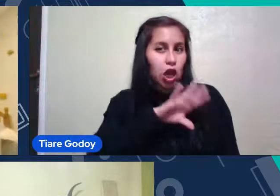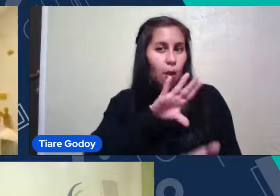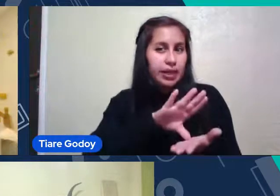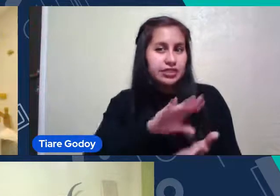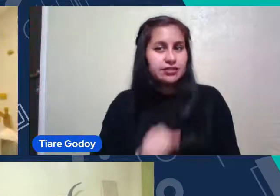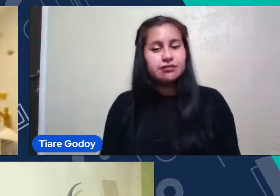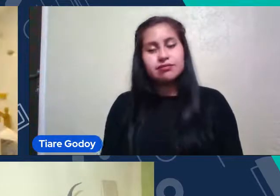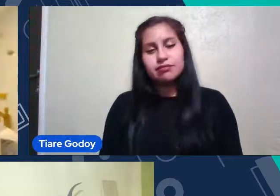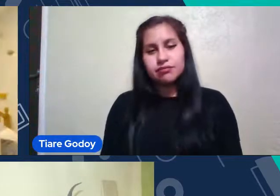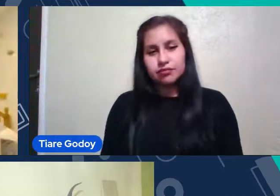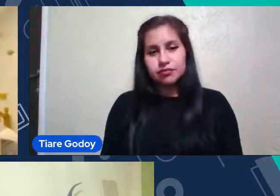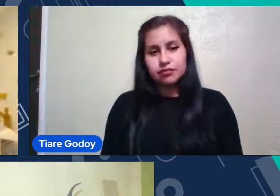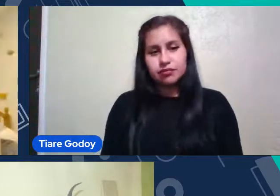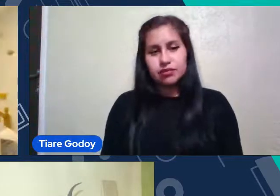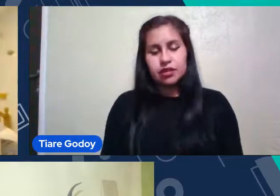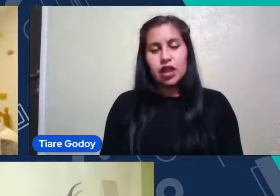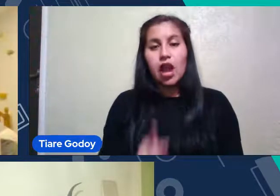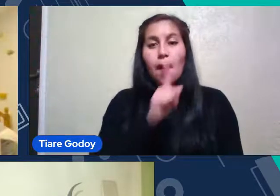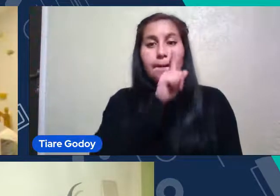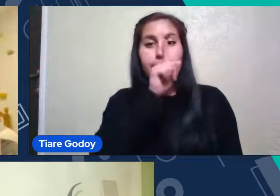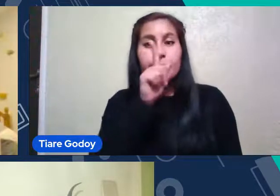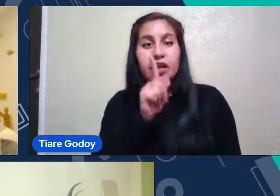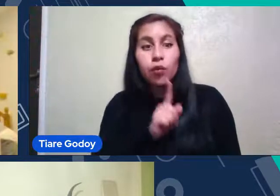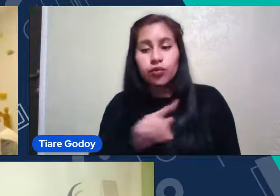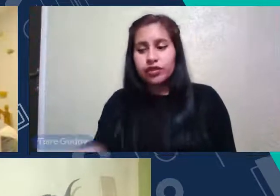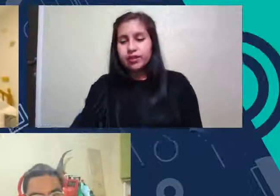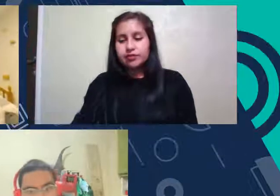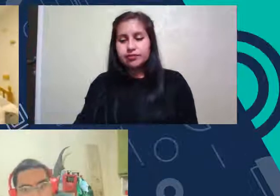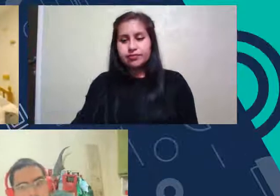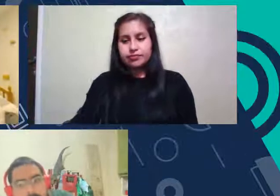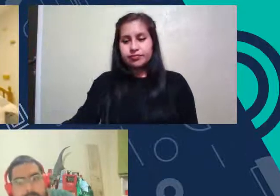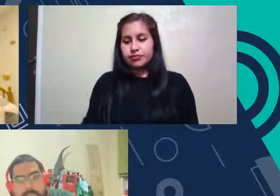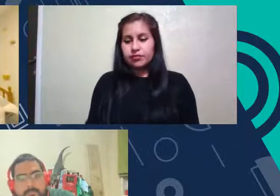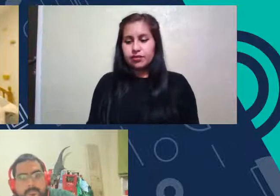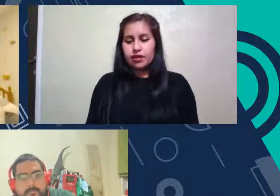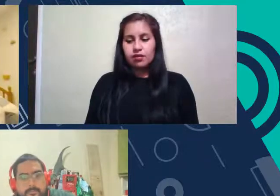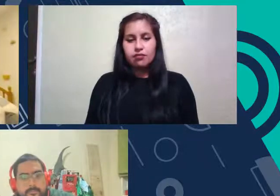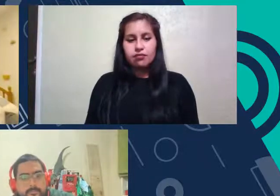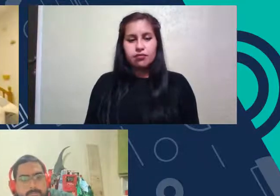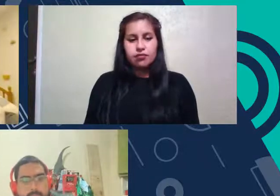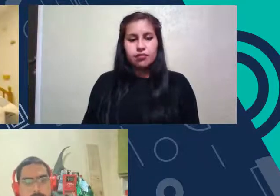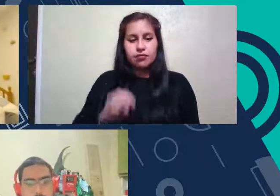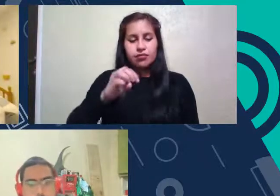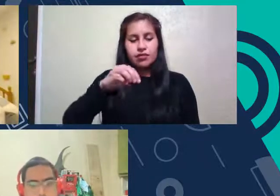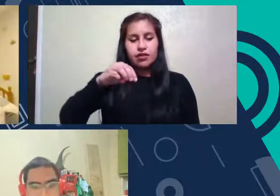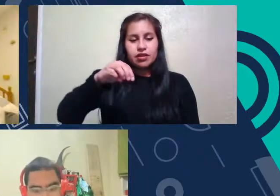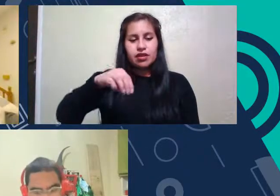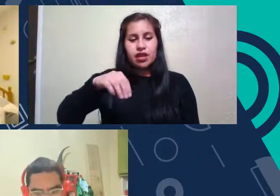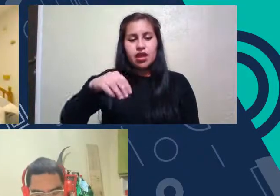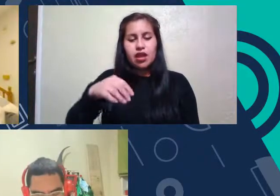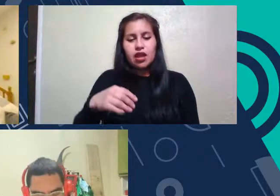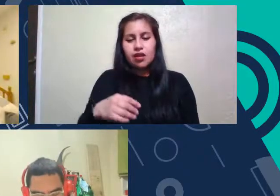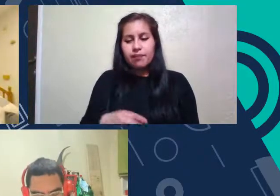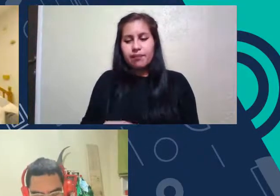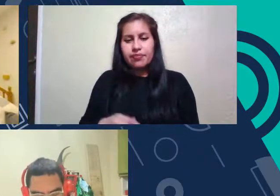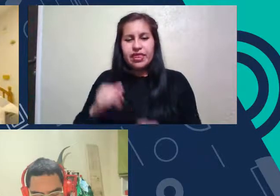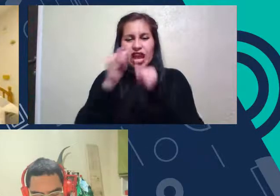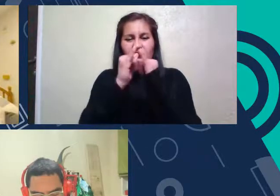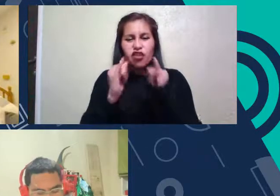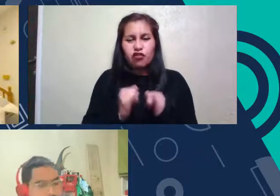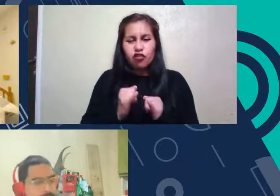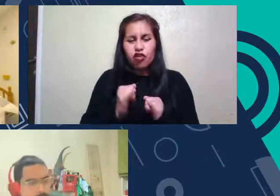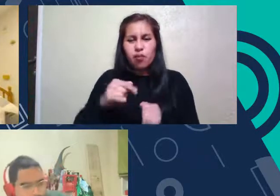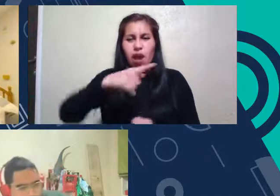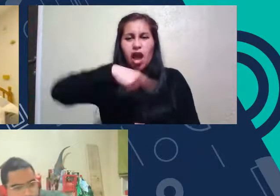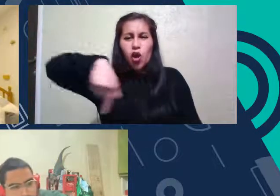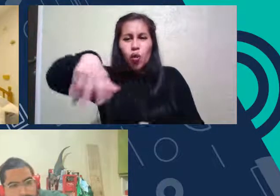Bueno Ahí nos Llega Una Pregunta Más De McRavity Dice ¿Cómo Sabemos La Forma Que Tiene Nuestra Galaxia